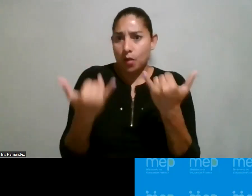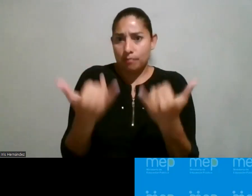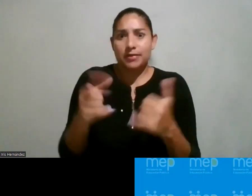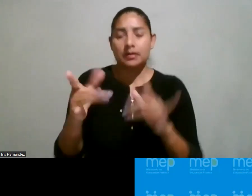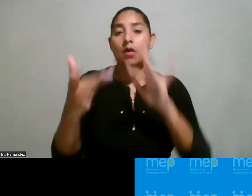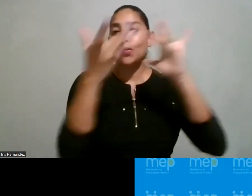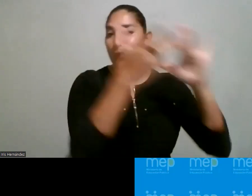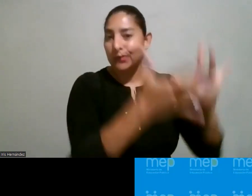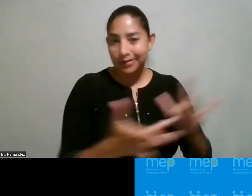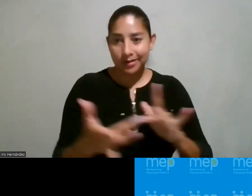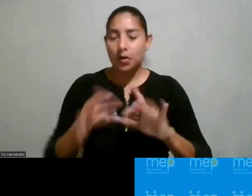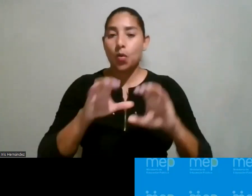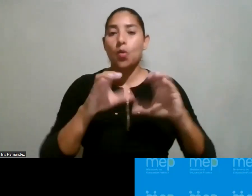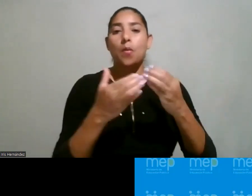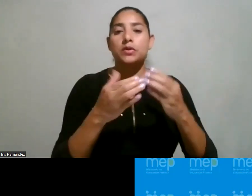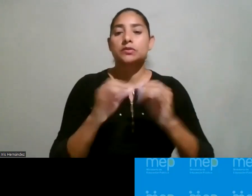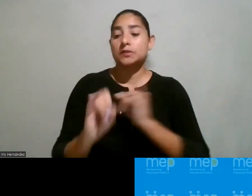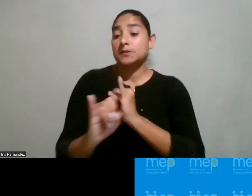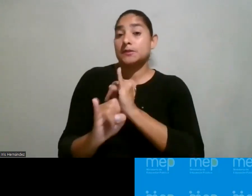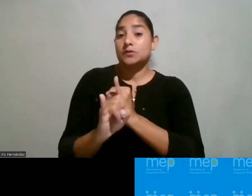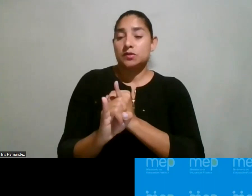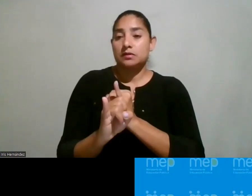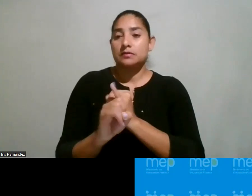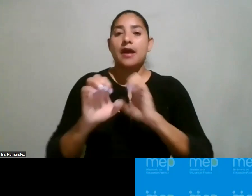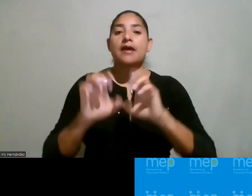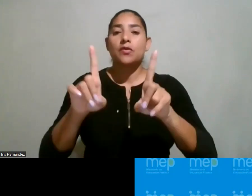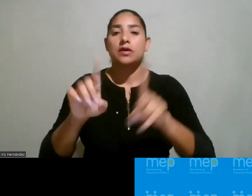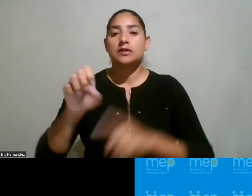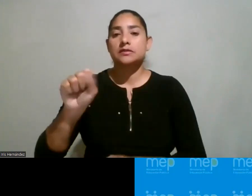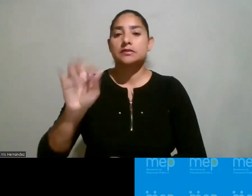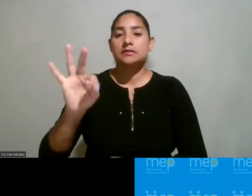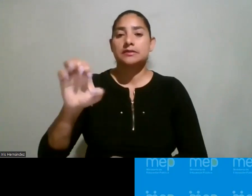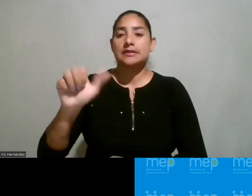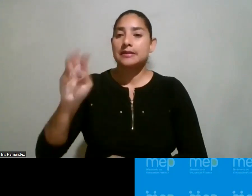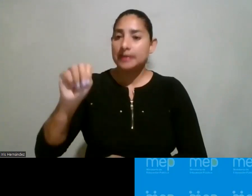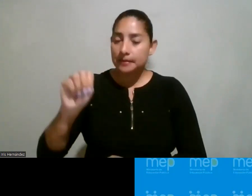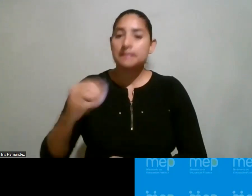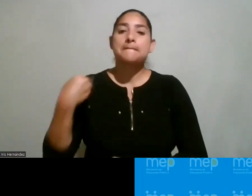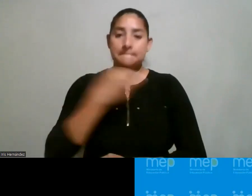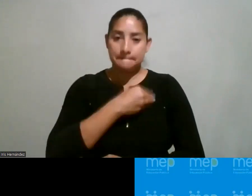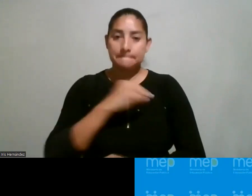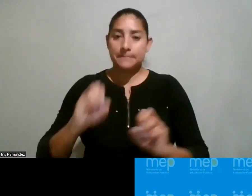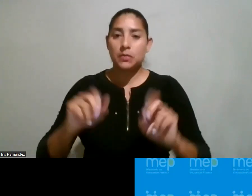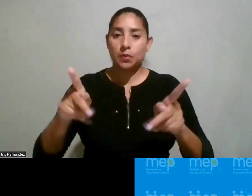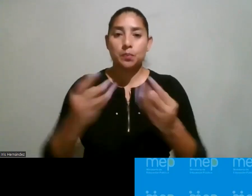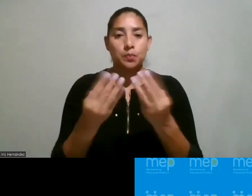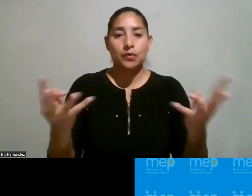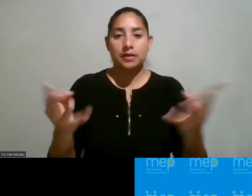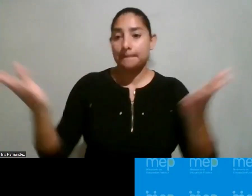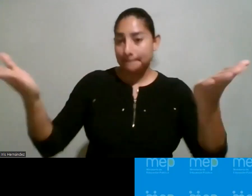coordinadora de la Comisión Institucional de Educación STEAM en el Ministerio de Educación Pública. Bienvenida, doña Eliana.